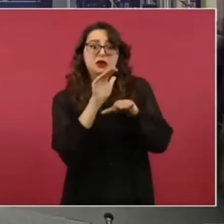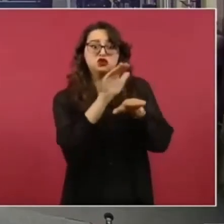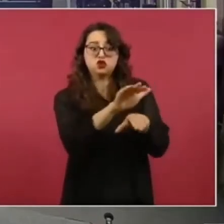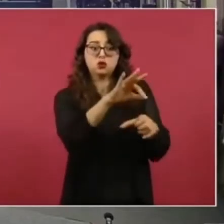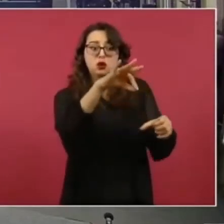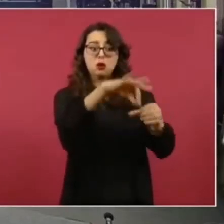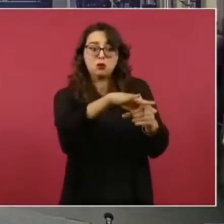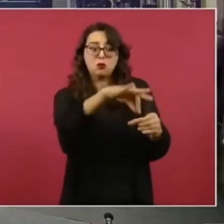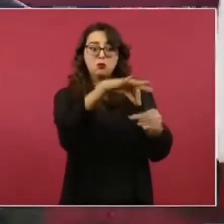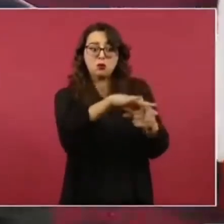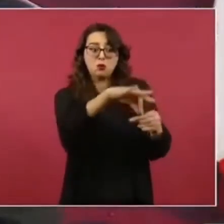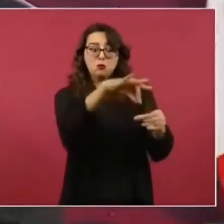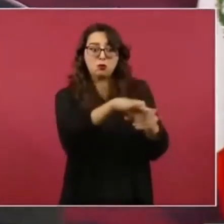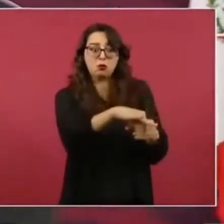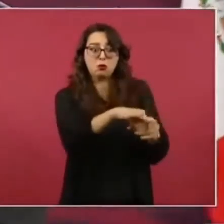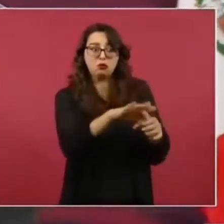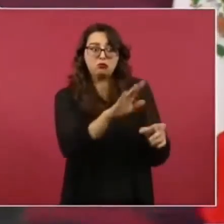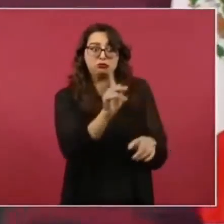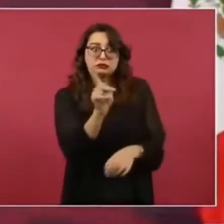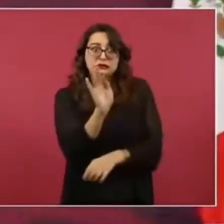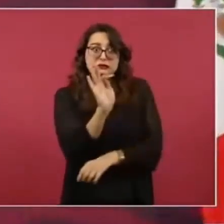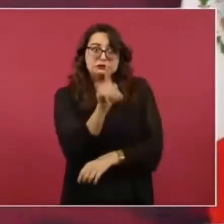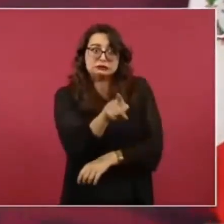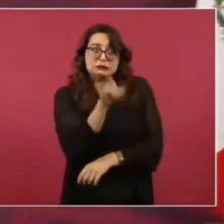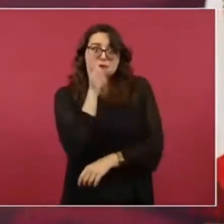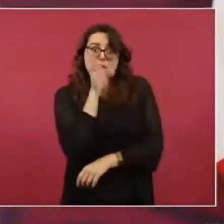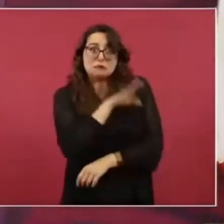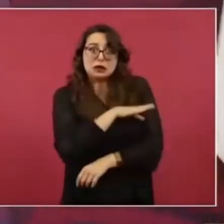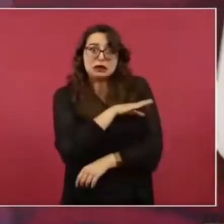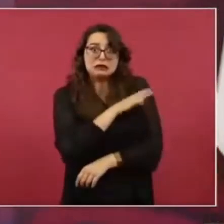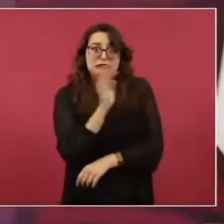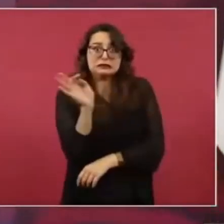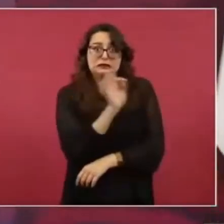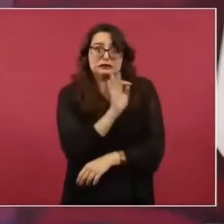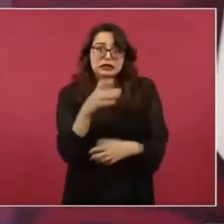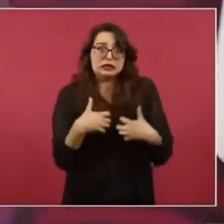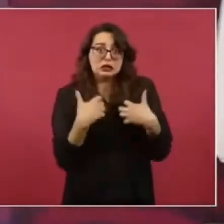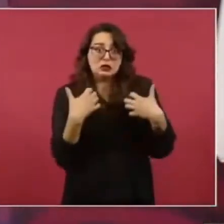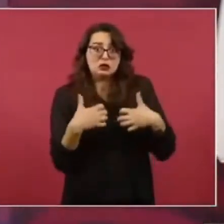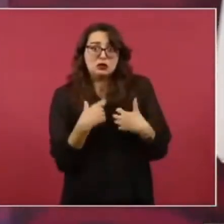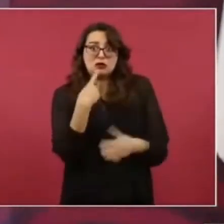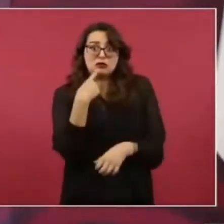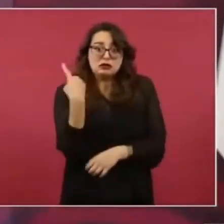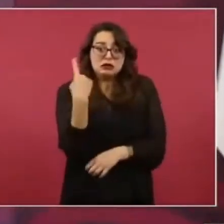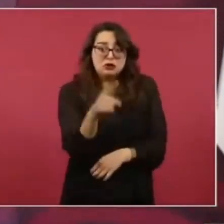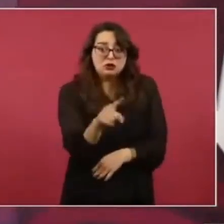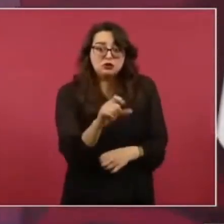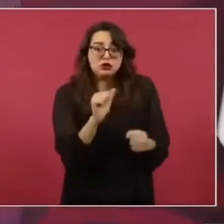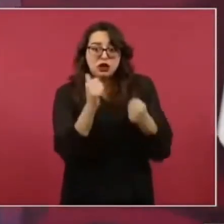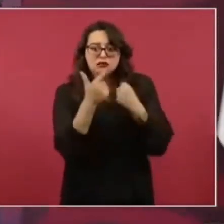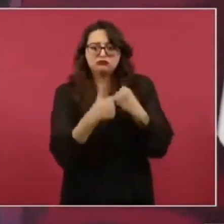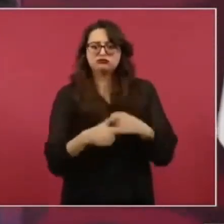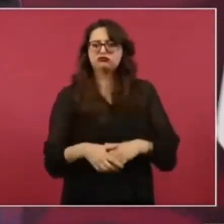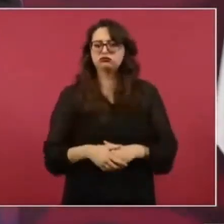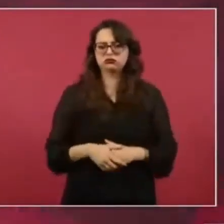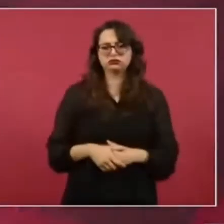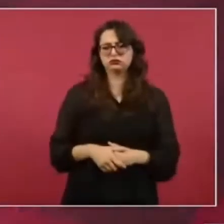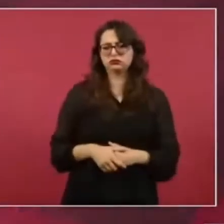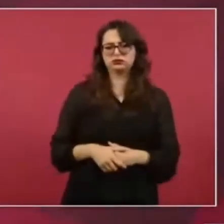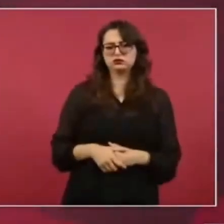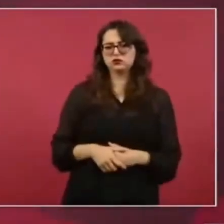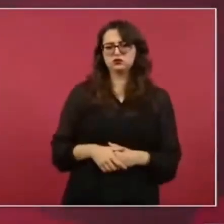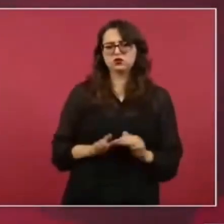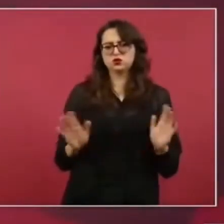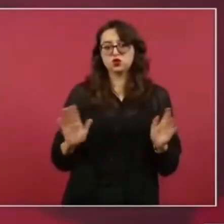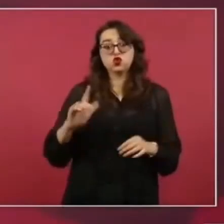similares a Kennedy? No, no, no, para nada. Lo estamos haciendo aquí, si fuese